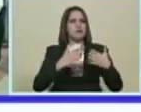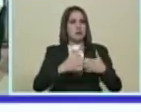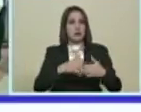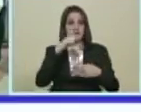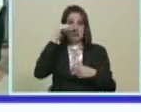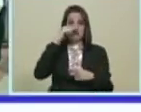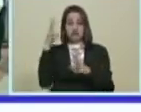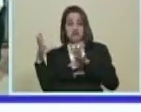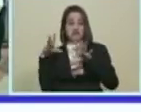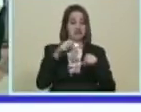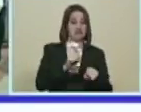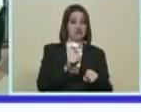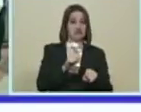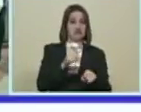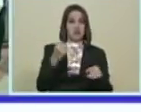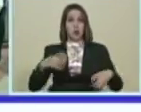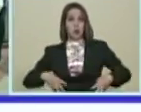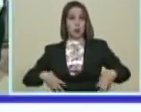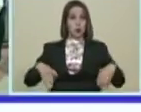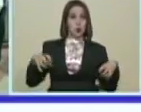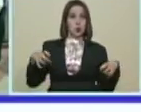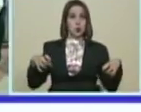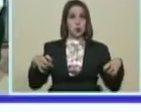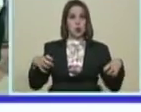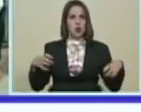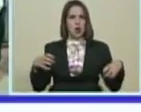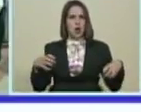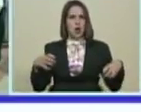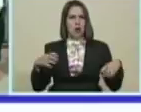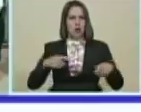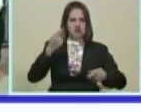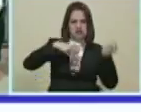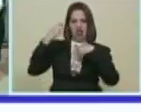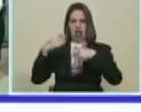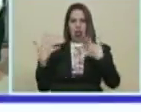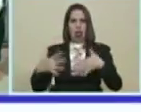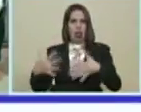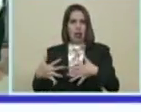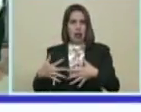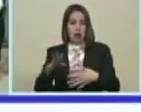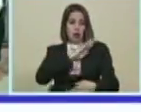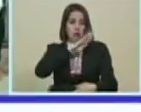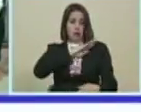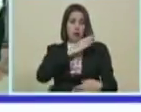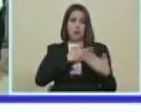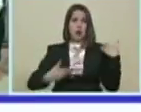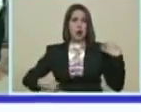burgués Un ricachón Un machaquero Es el jefe De la fábrica